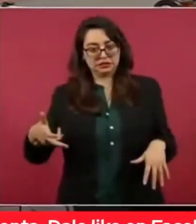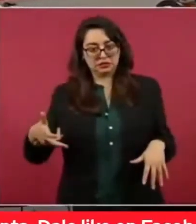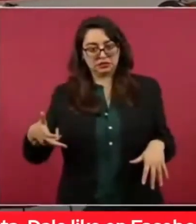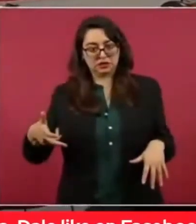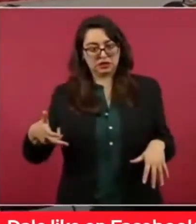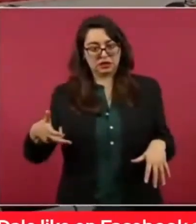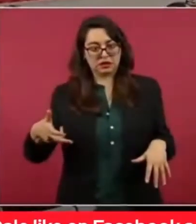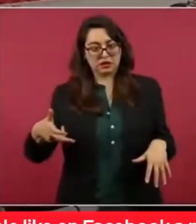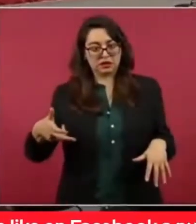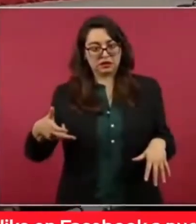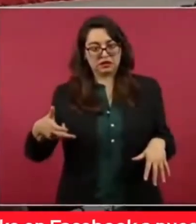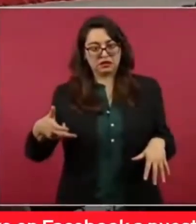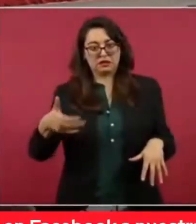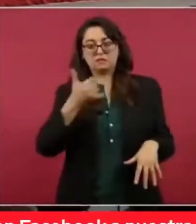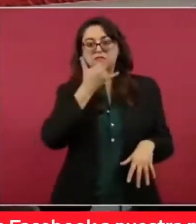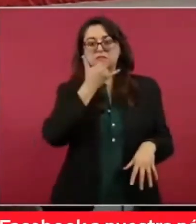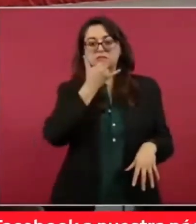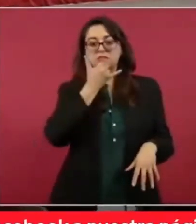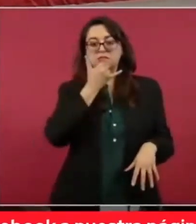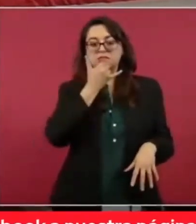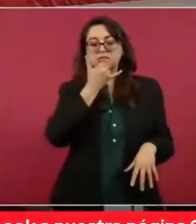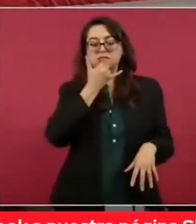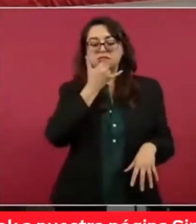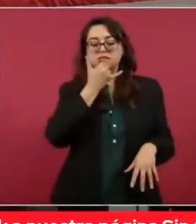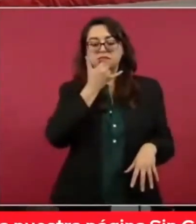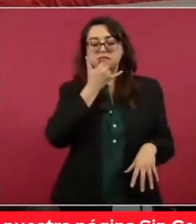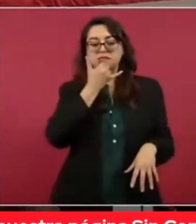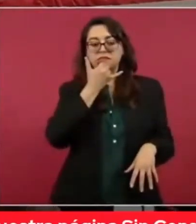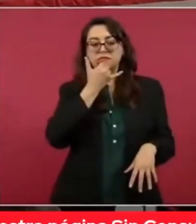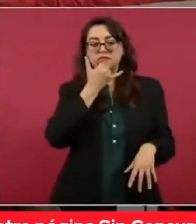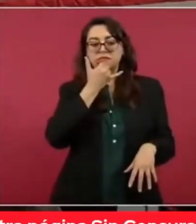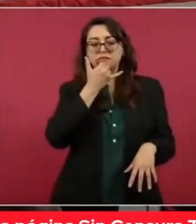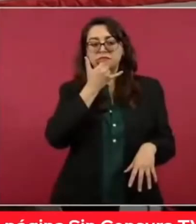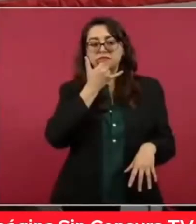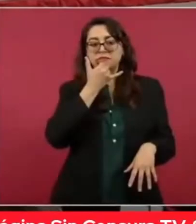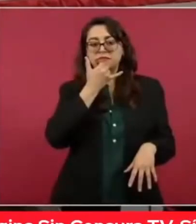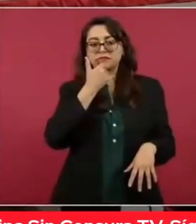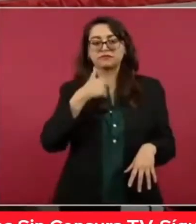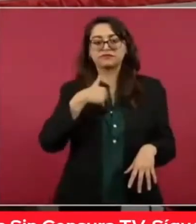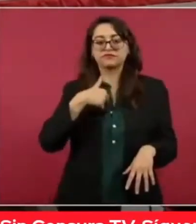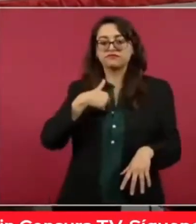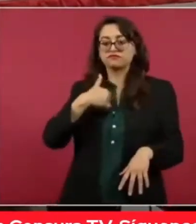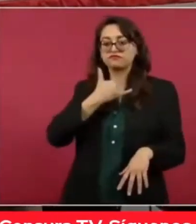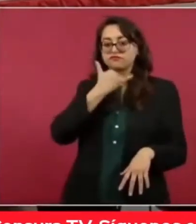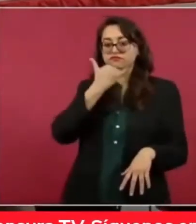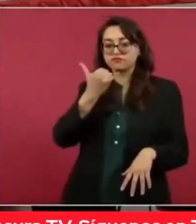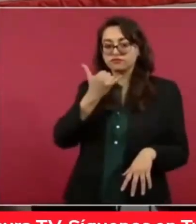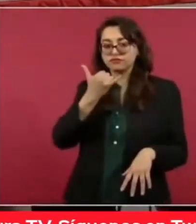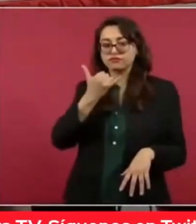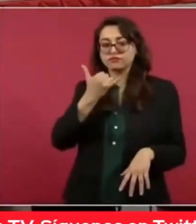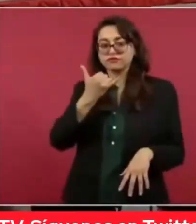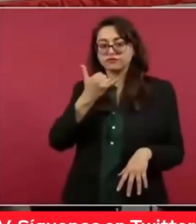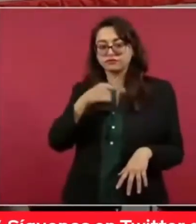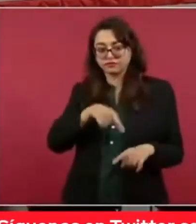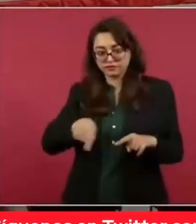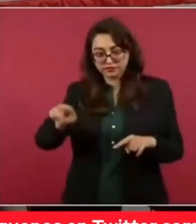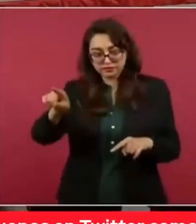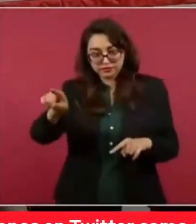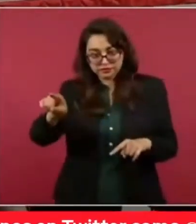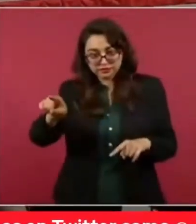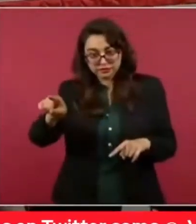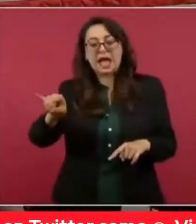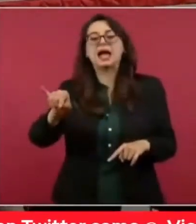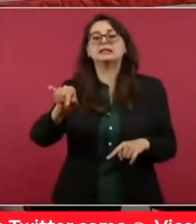Ah, no, no, no, no, aquí está Conguas, aquí está para Calakmul. No, yo estoy mal, es acá. Es aquí,